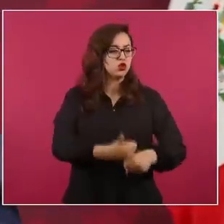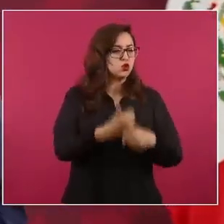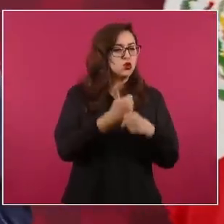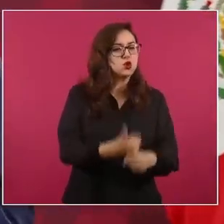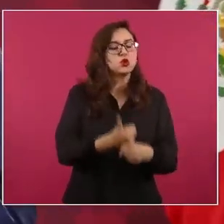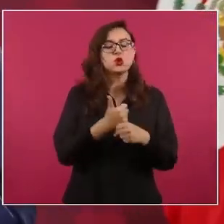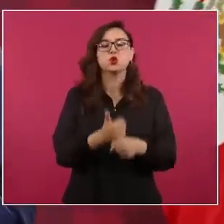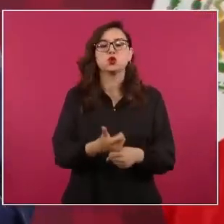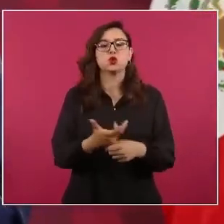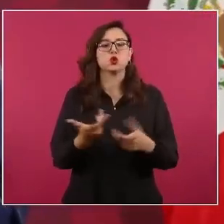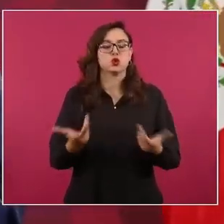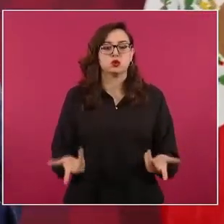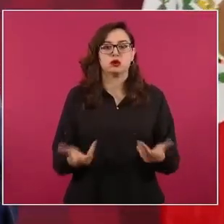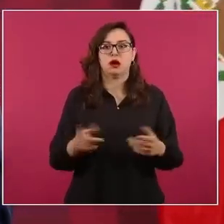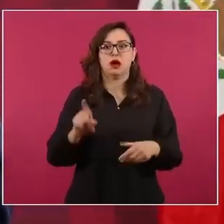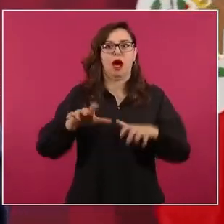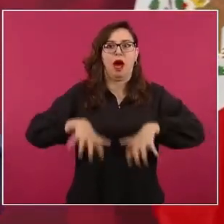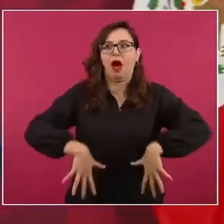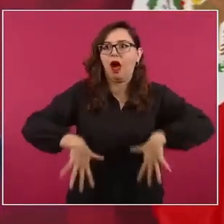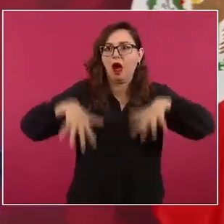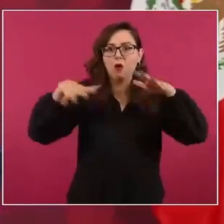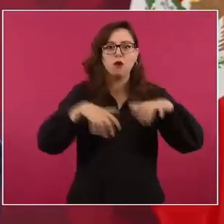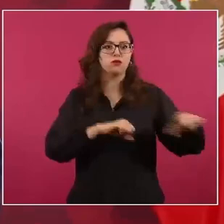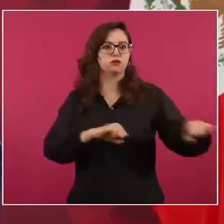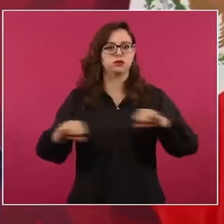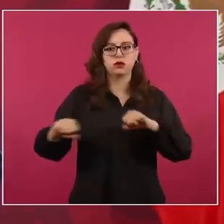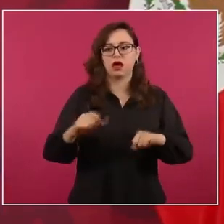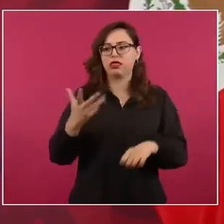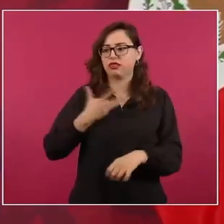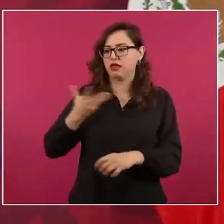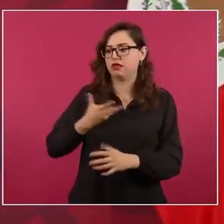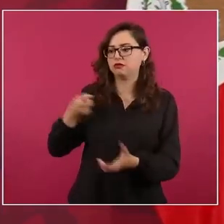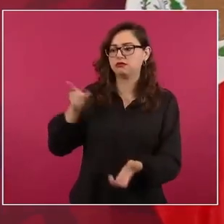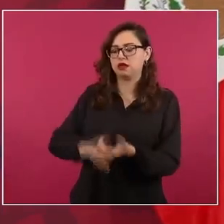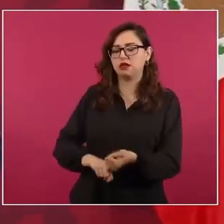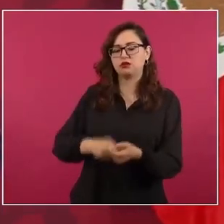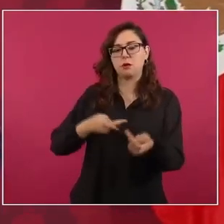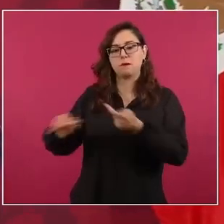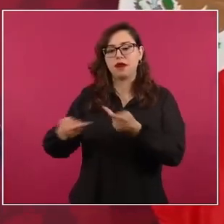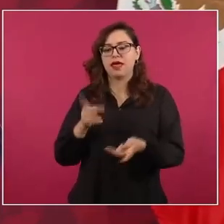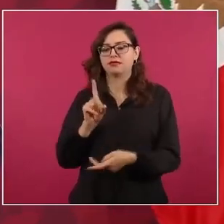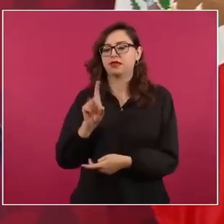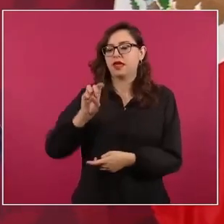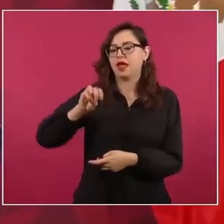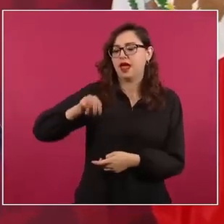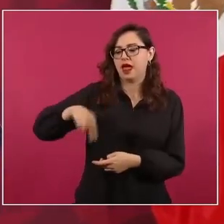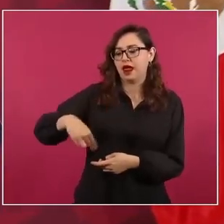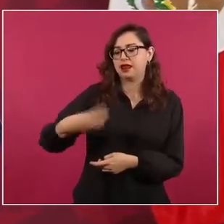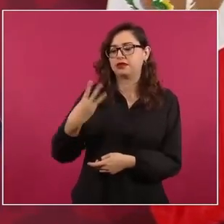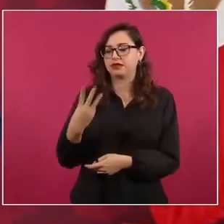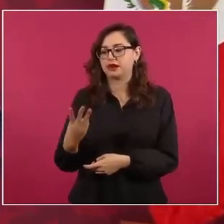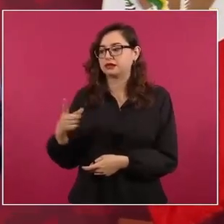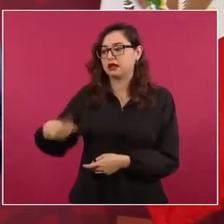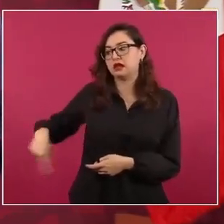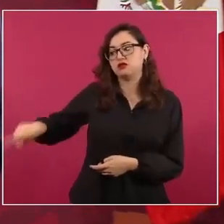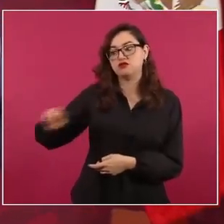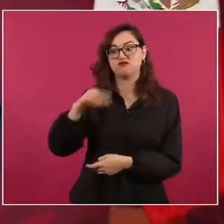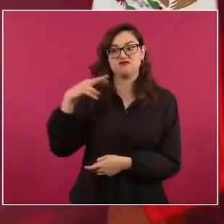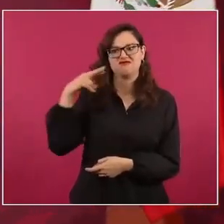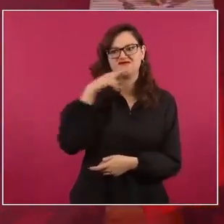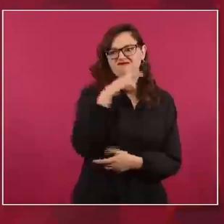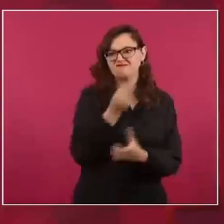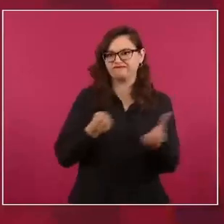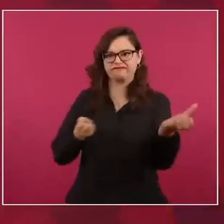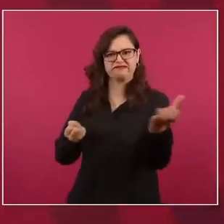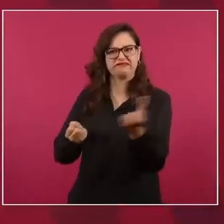como lo hacen con el Plan DN-III, todos los primeros en llegar,